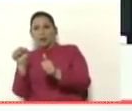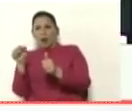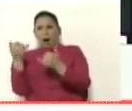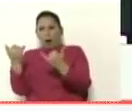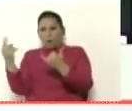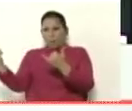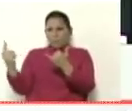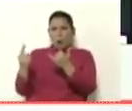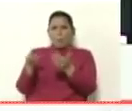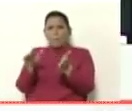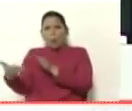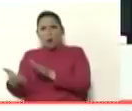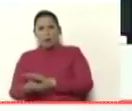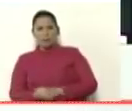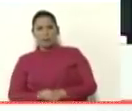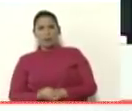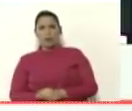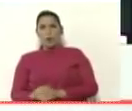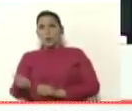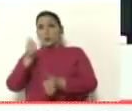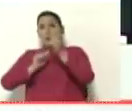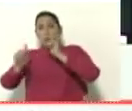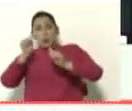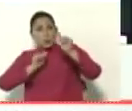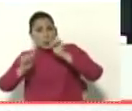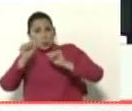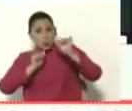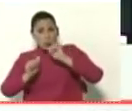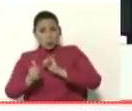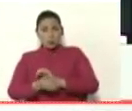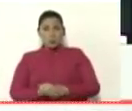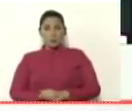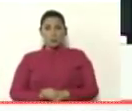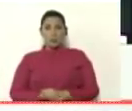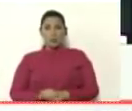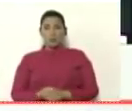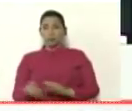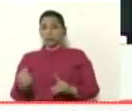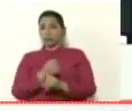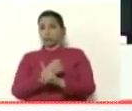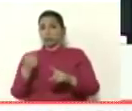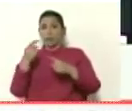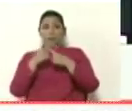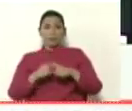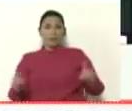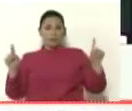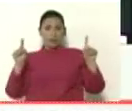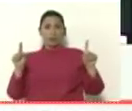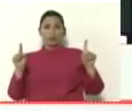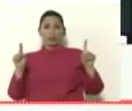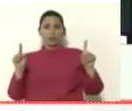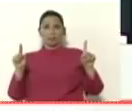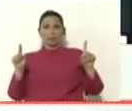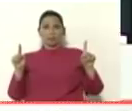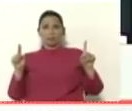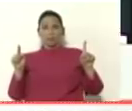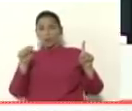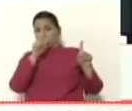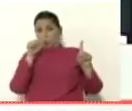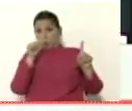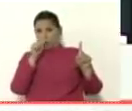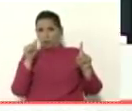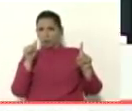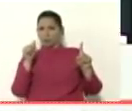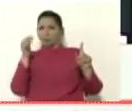la causa de la muerte el consumo de una sustancia de abuso diferente a la escopolamina no